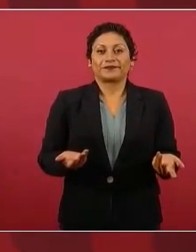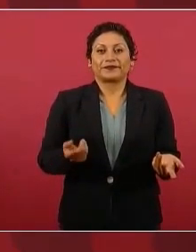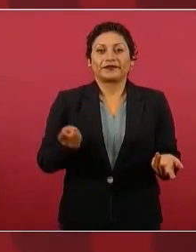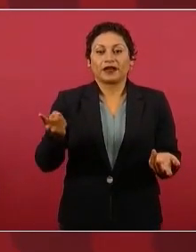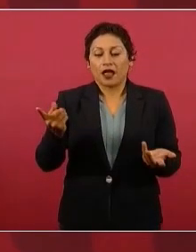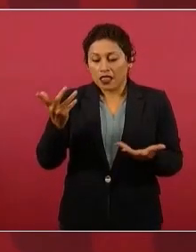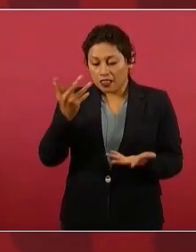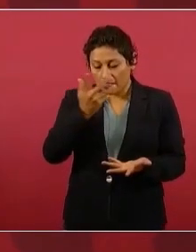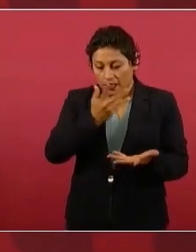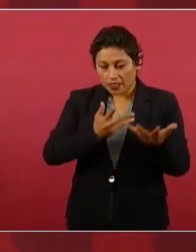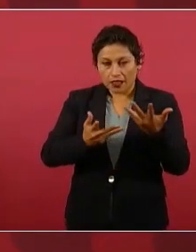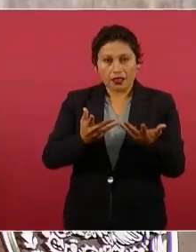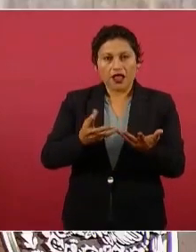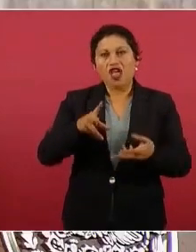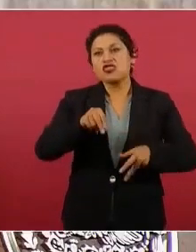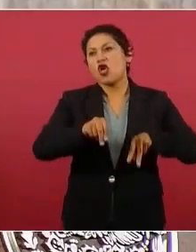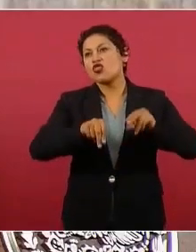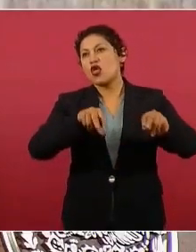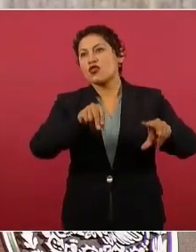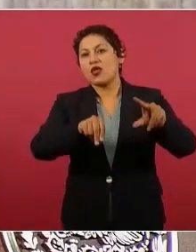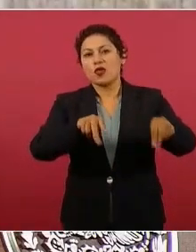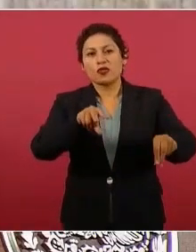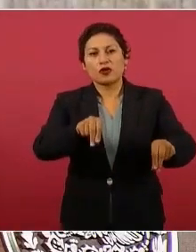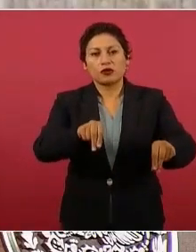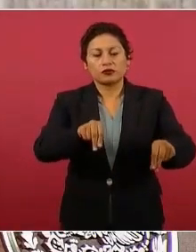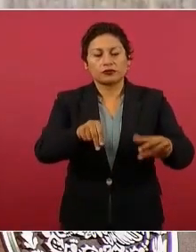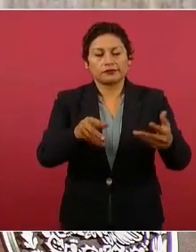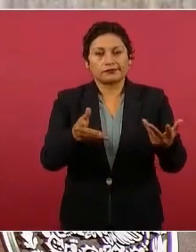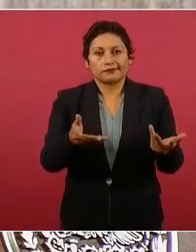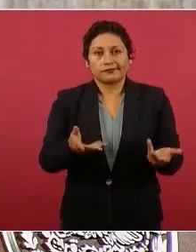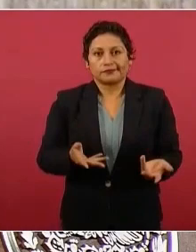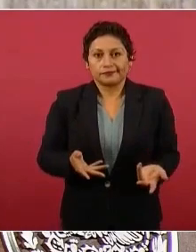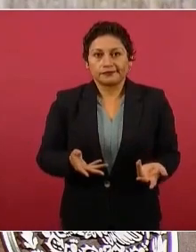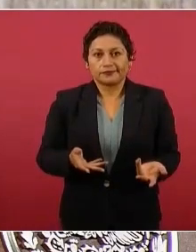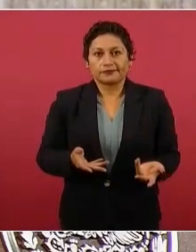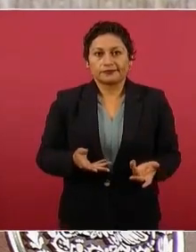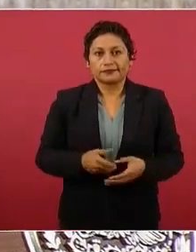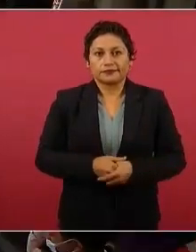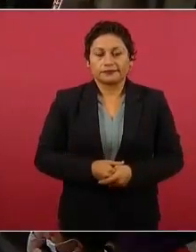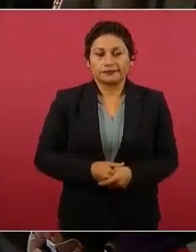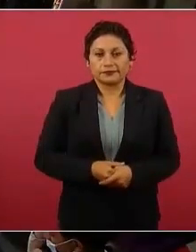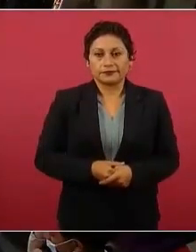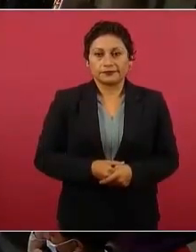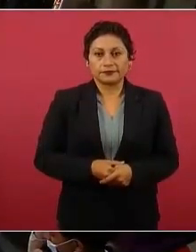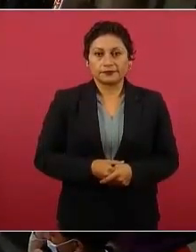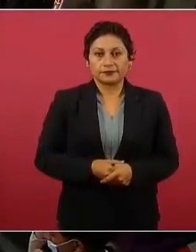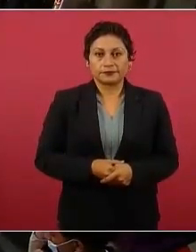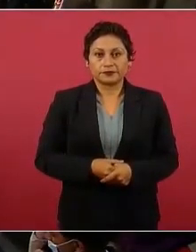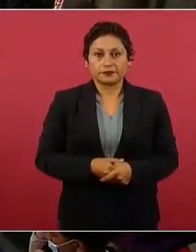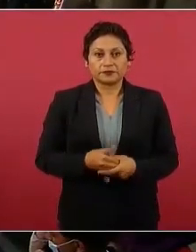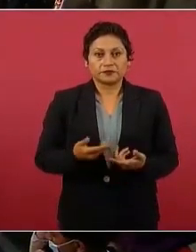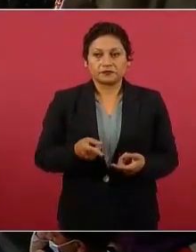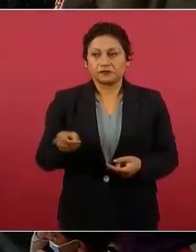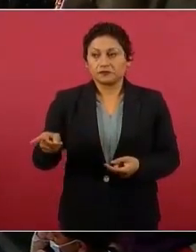en todo,